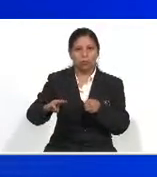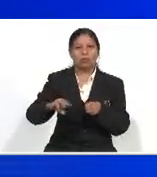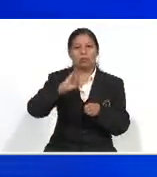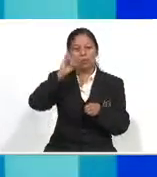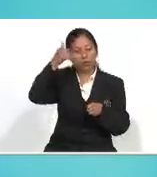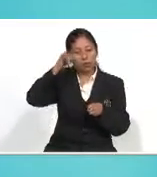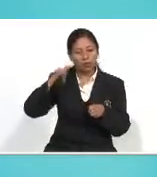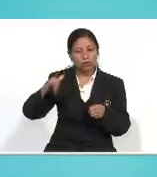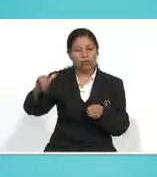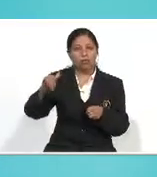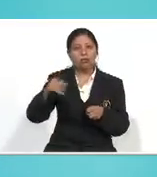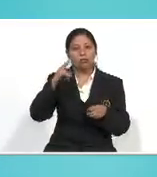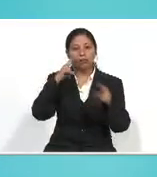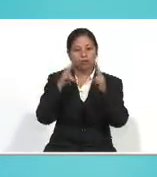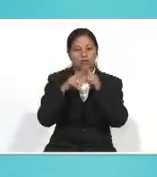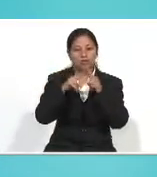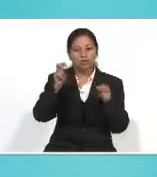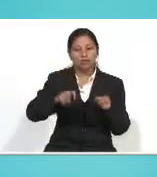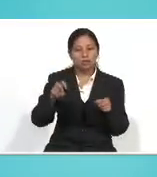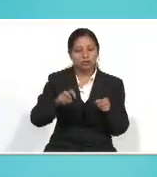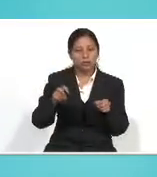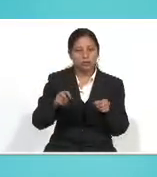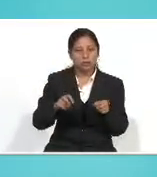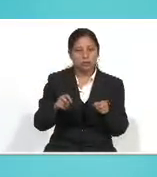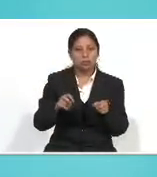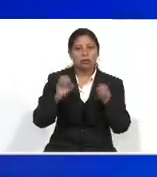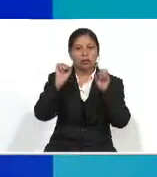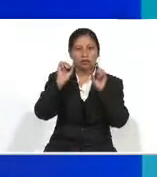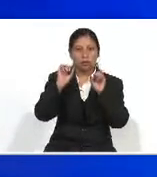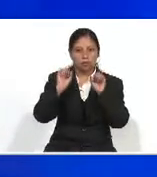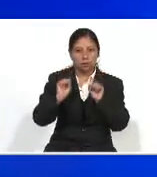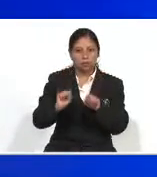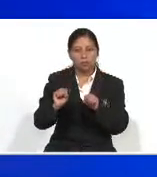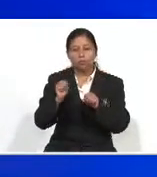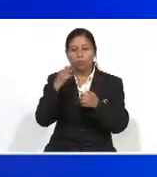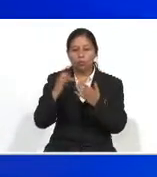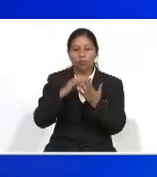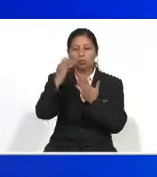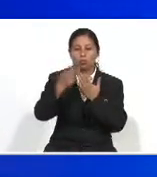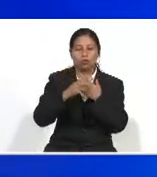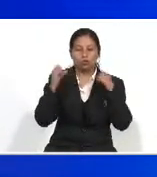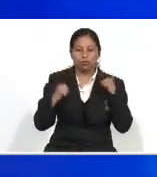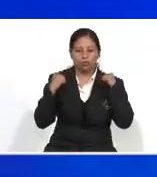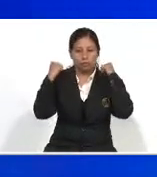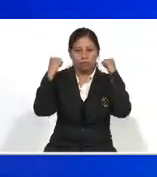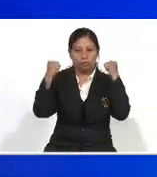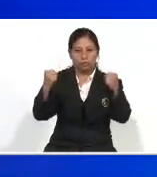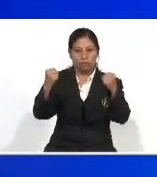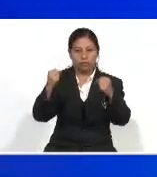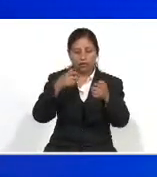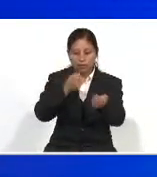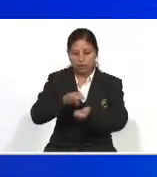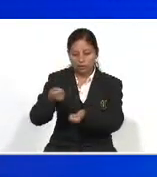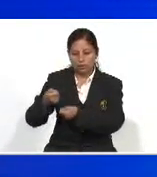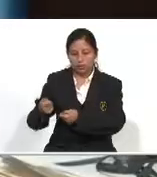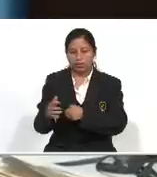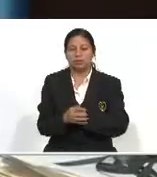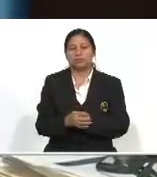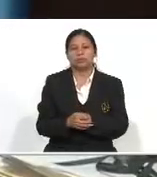En Cutiapa Para conocer Sus necesidades Y así Poder gestionar Algunos proyectos Para el fortalecimiento Del sector agropecuario